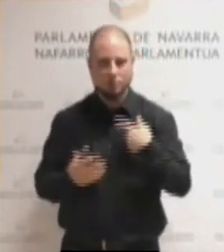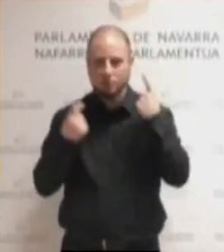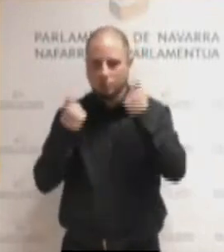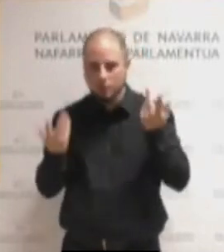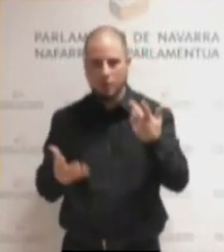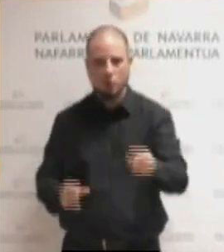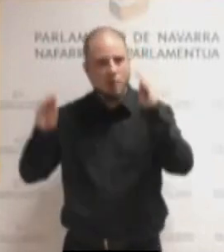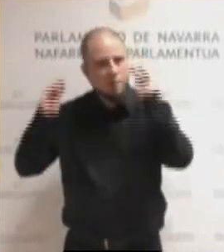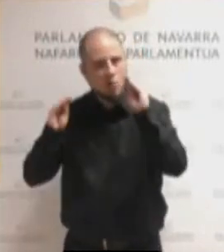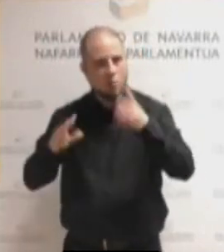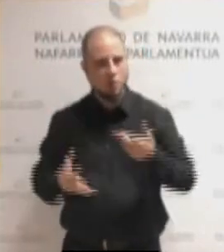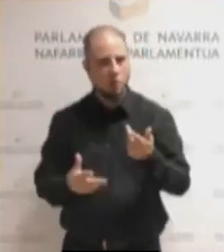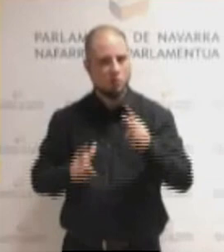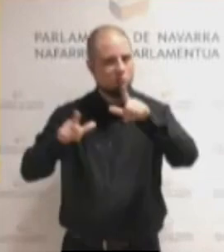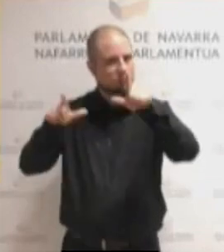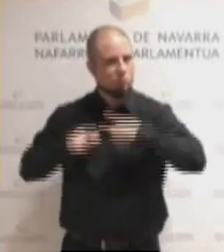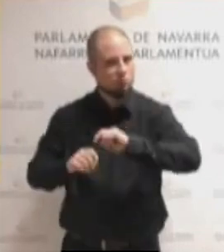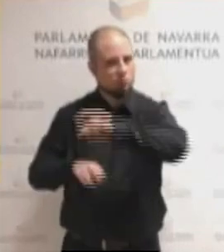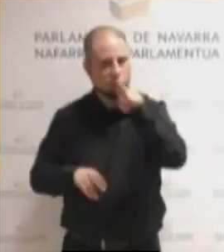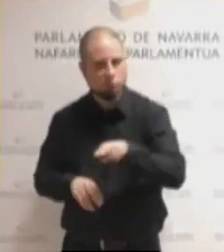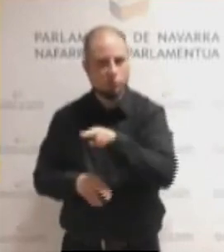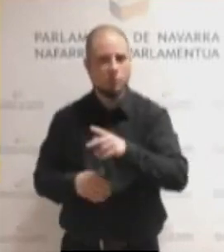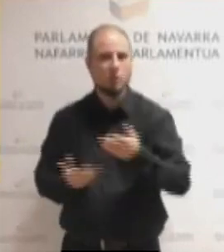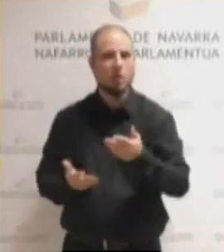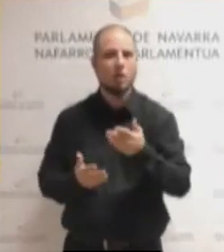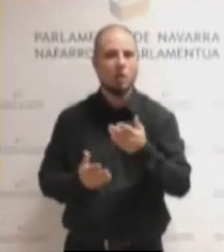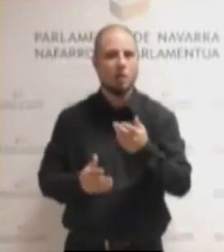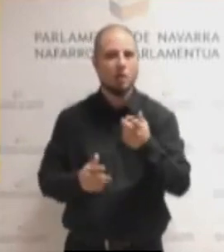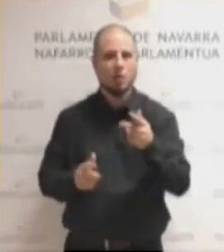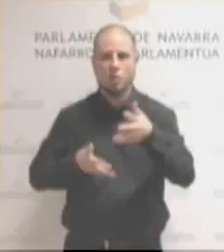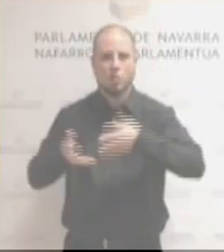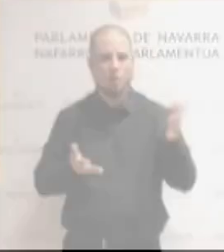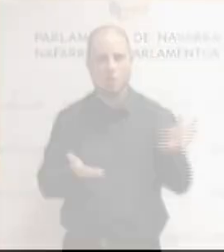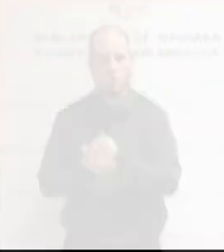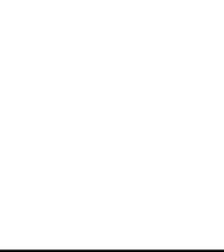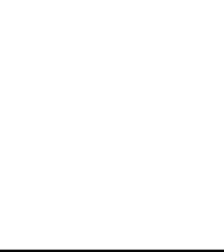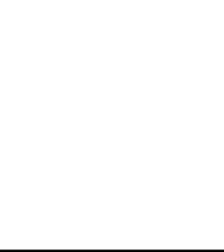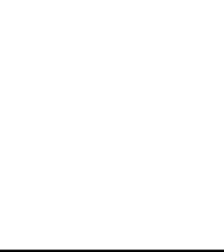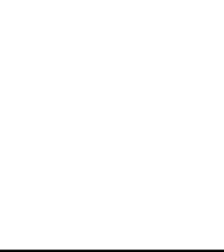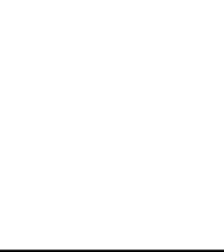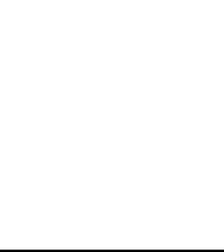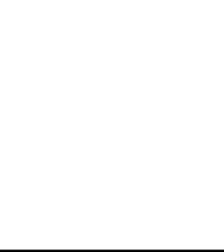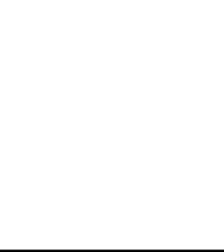recualificación para que toda la ciudadanía pueda estar preparada para ese modelo al que caminamos deprisa.